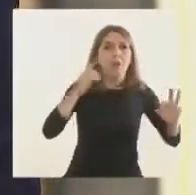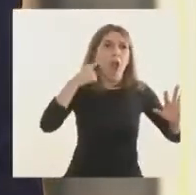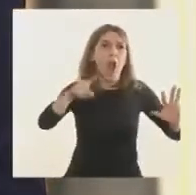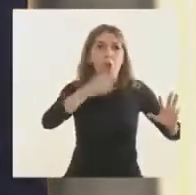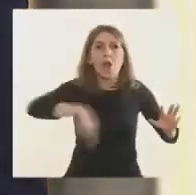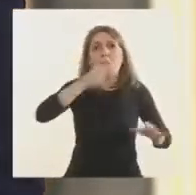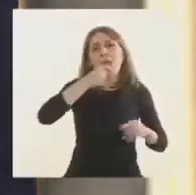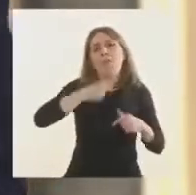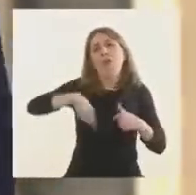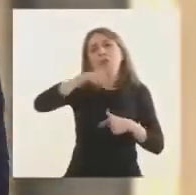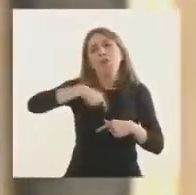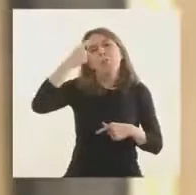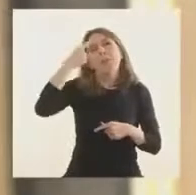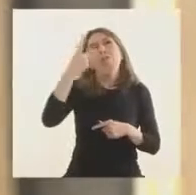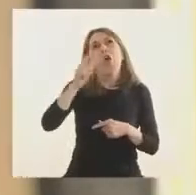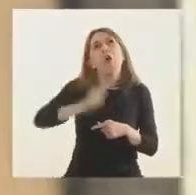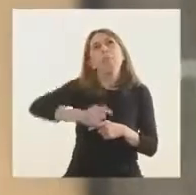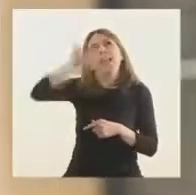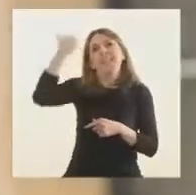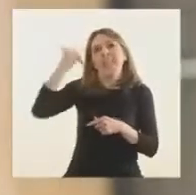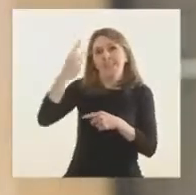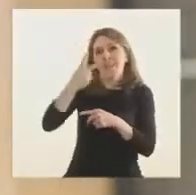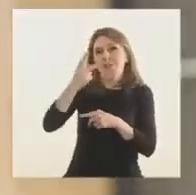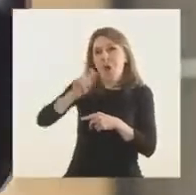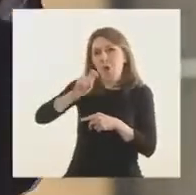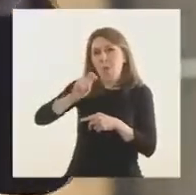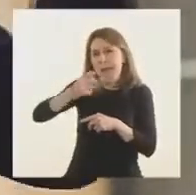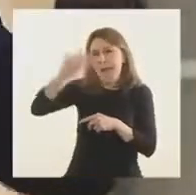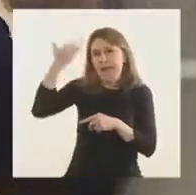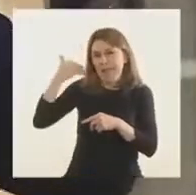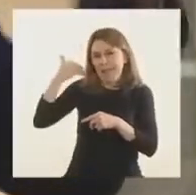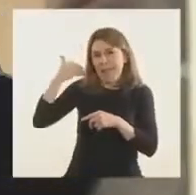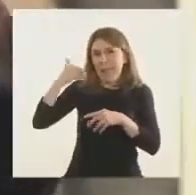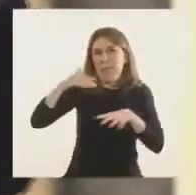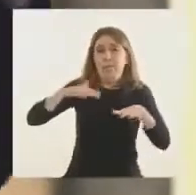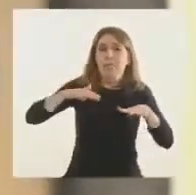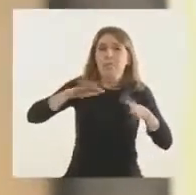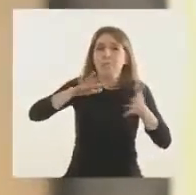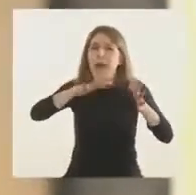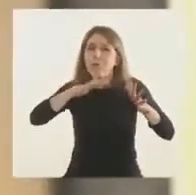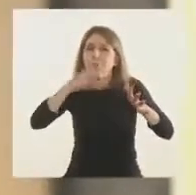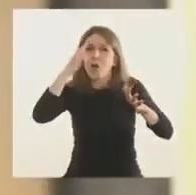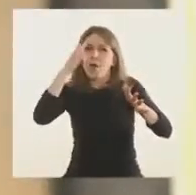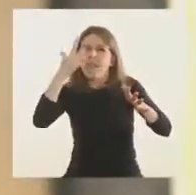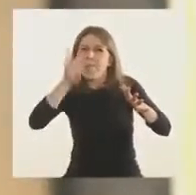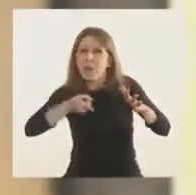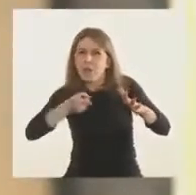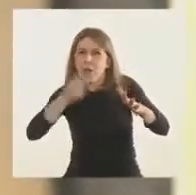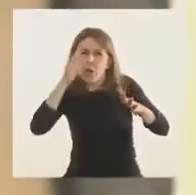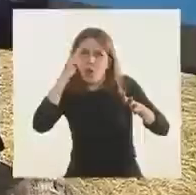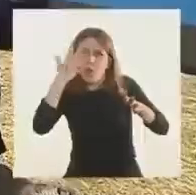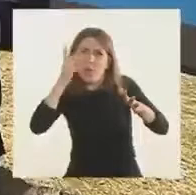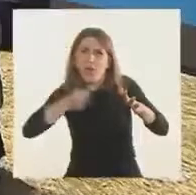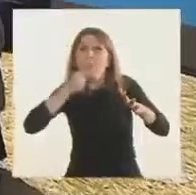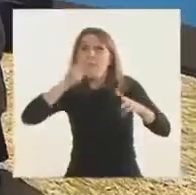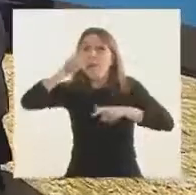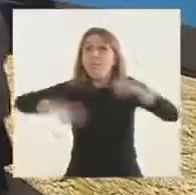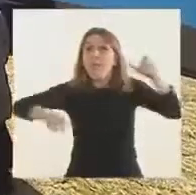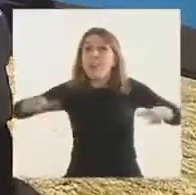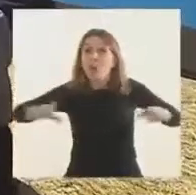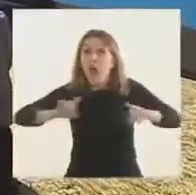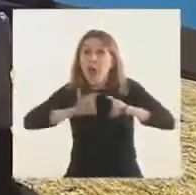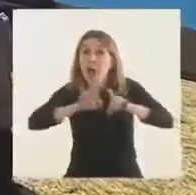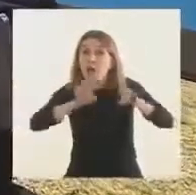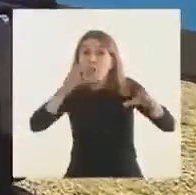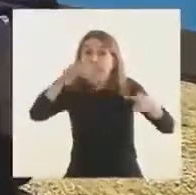pasaba hace dos meses atrás, el 95%, 93% de los contagios ocurrían en el